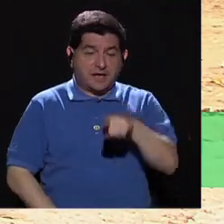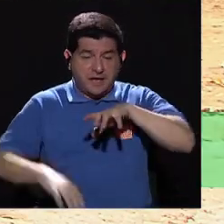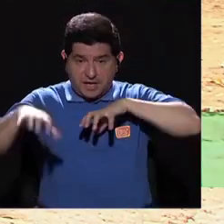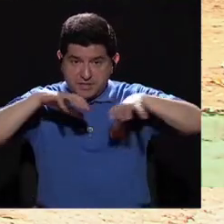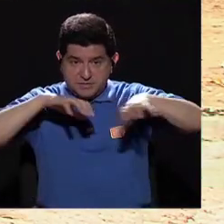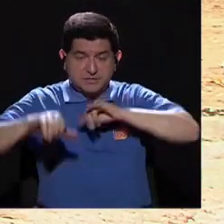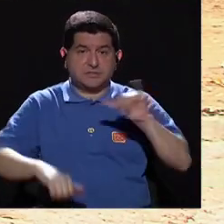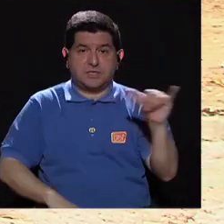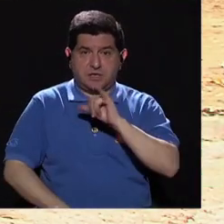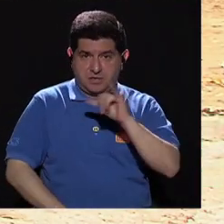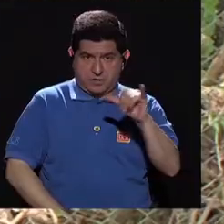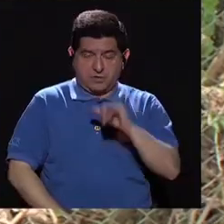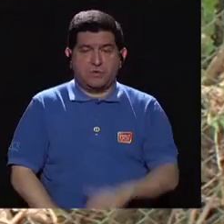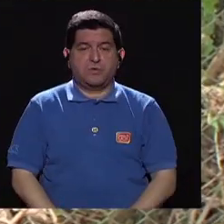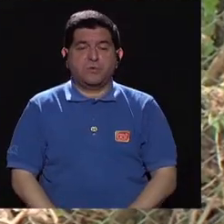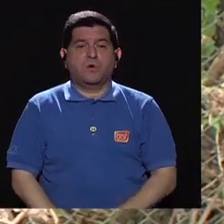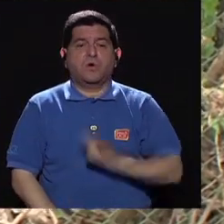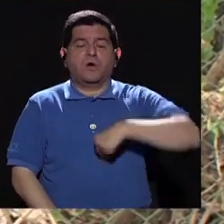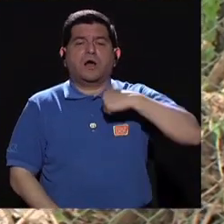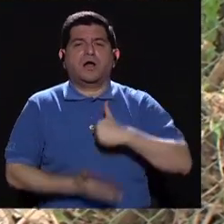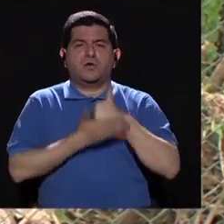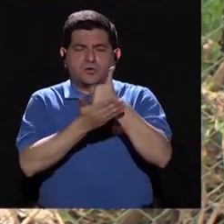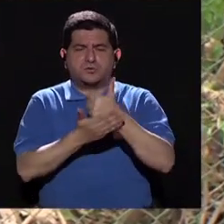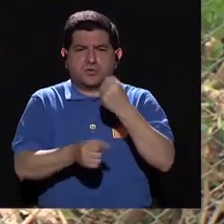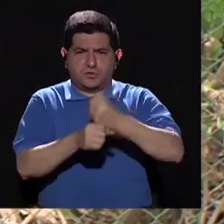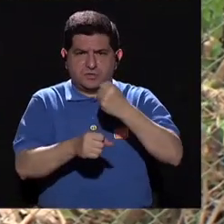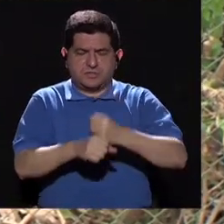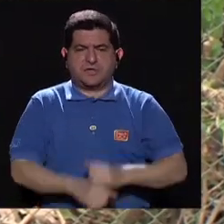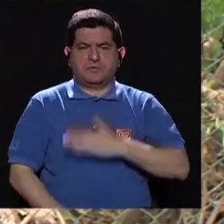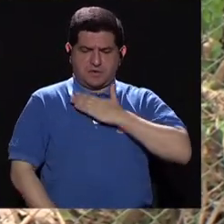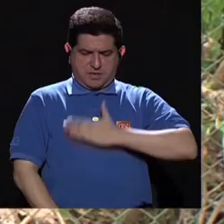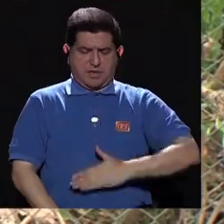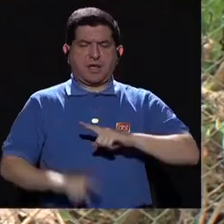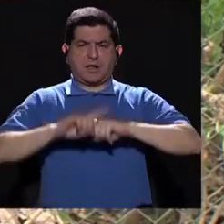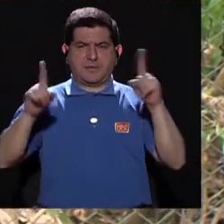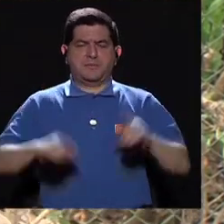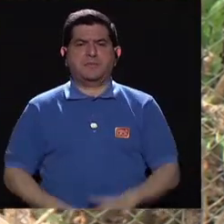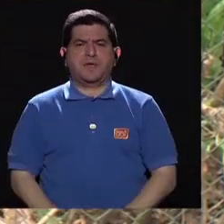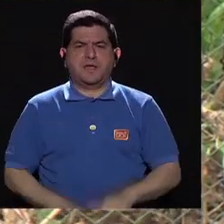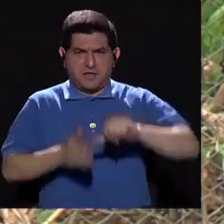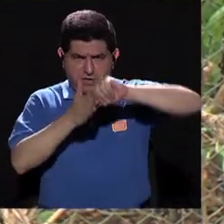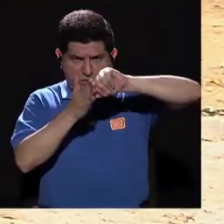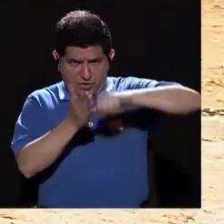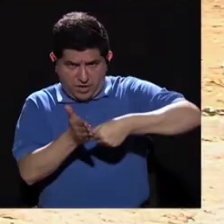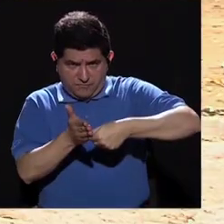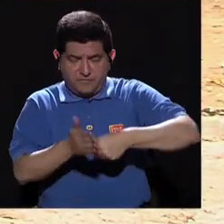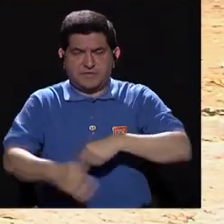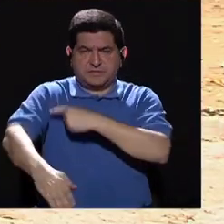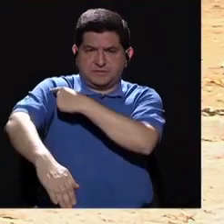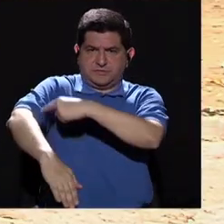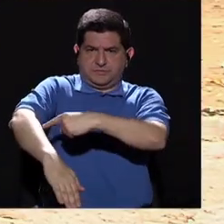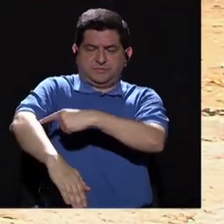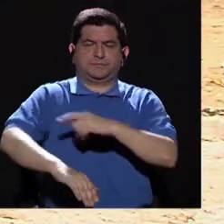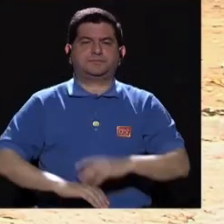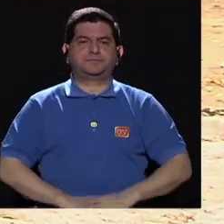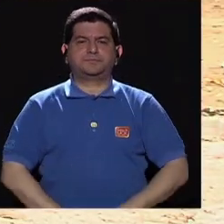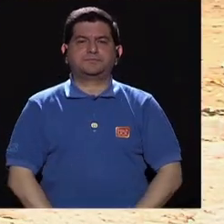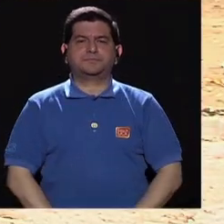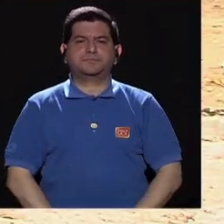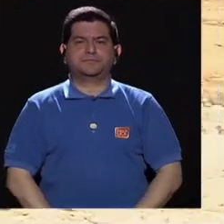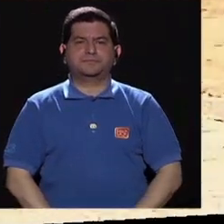Y este es un movimiento también que nos va a servir para trabajar el tren superior, pero más que todo nos estamos enfatizando en la parte del bíceps.